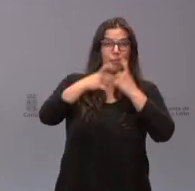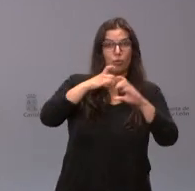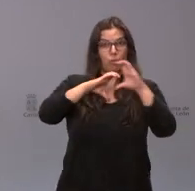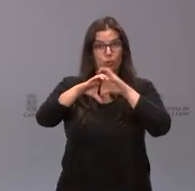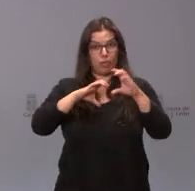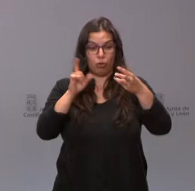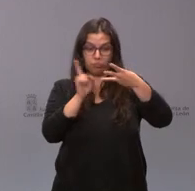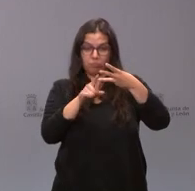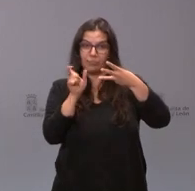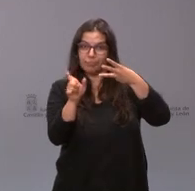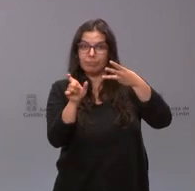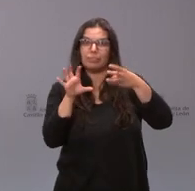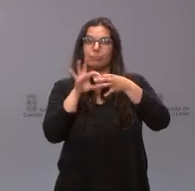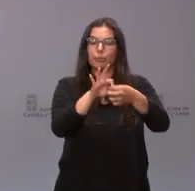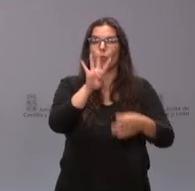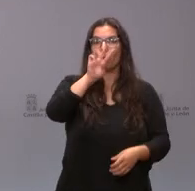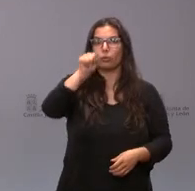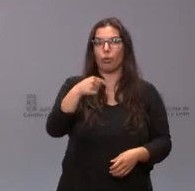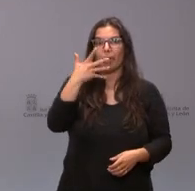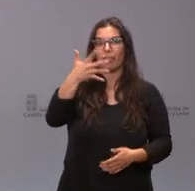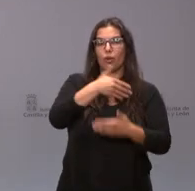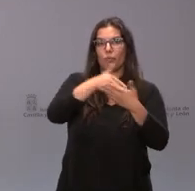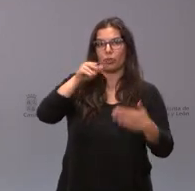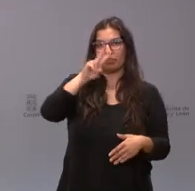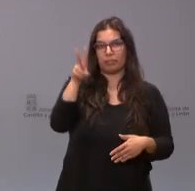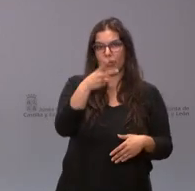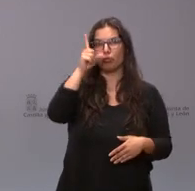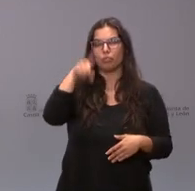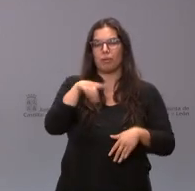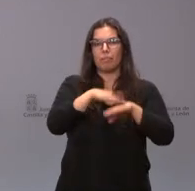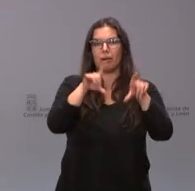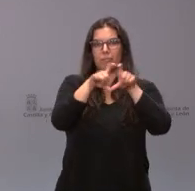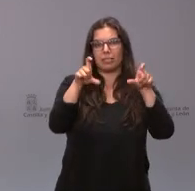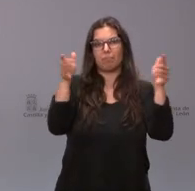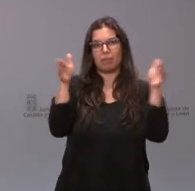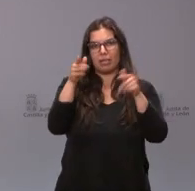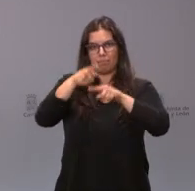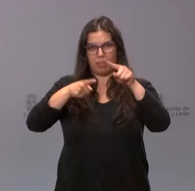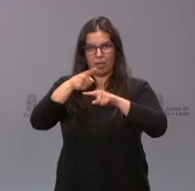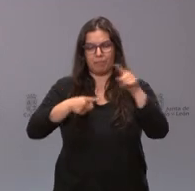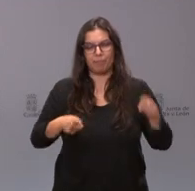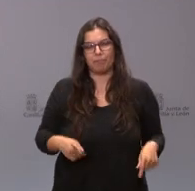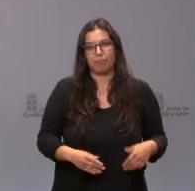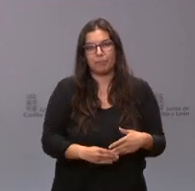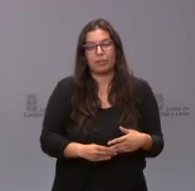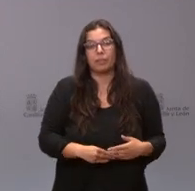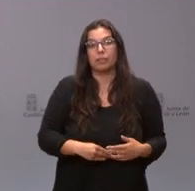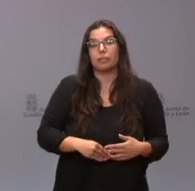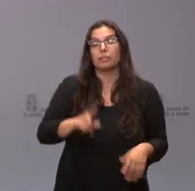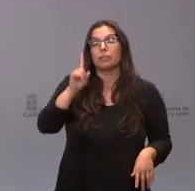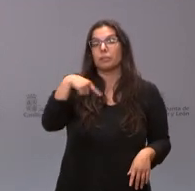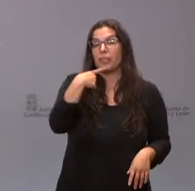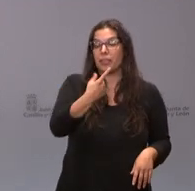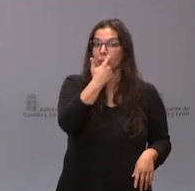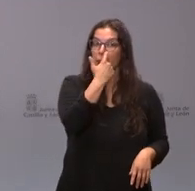información y la comunicación en Pymes, 4,5 millones de euros. Podemos significarles que el primer asunto está